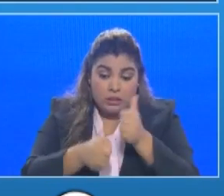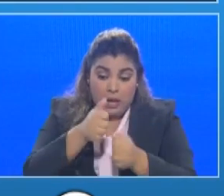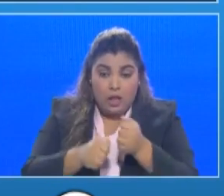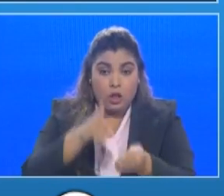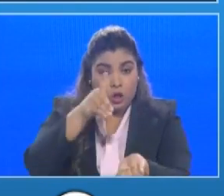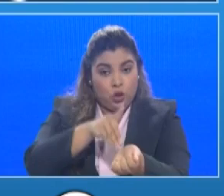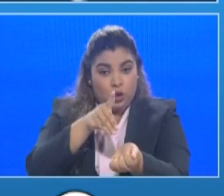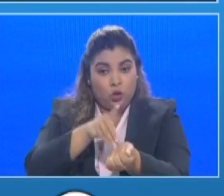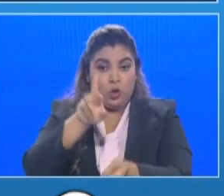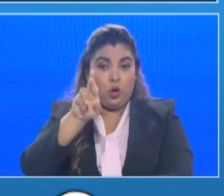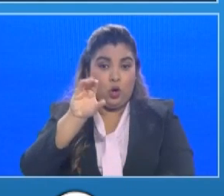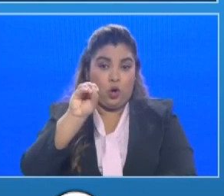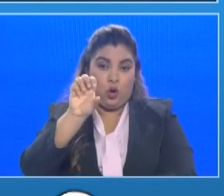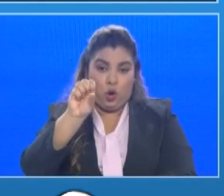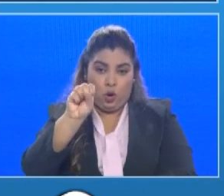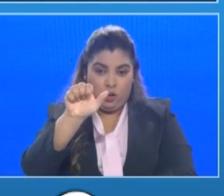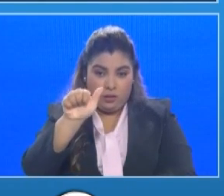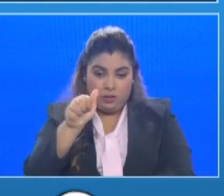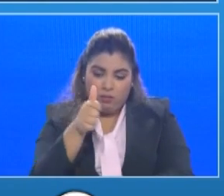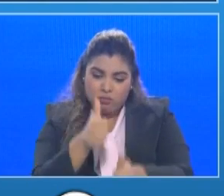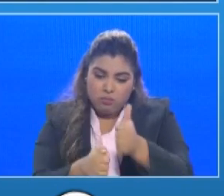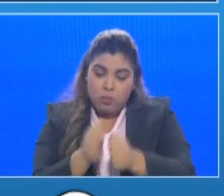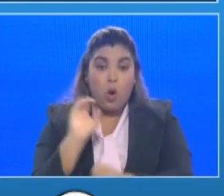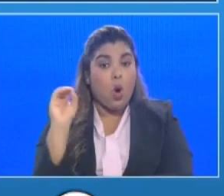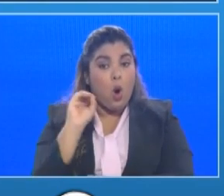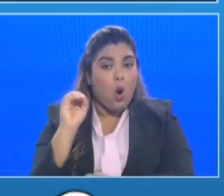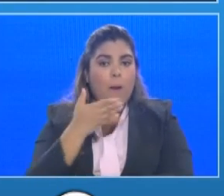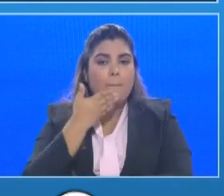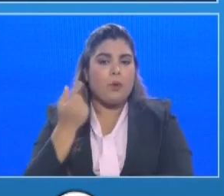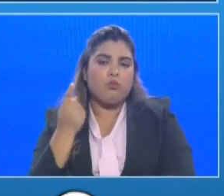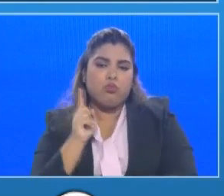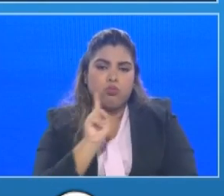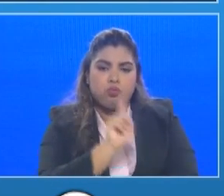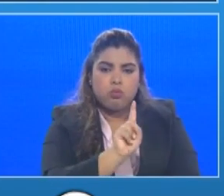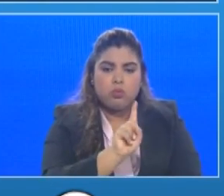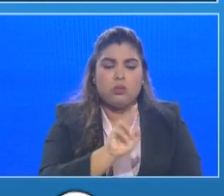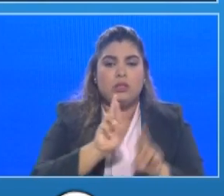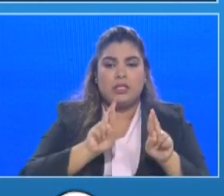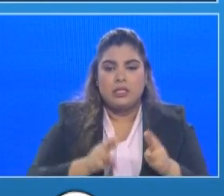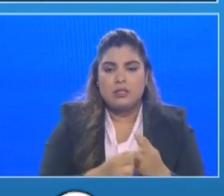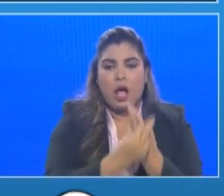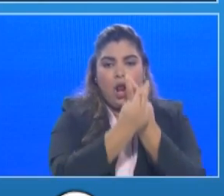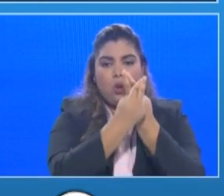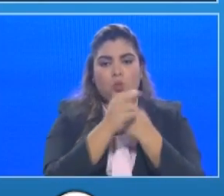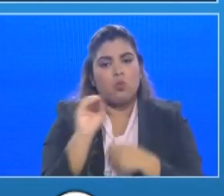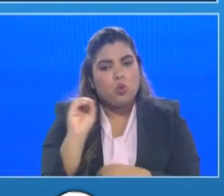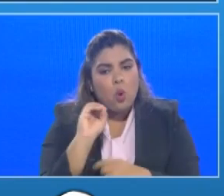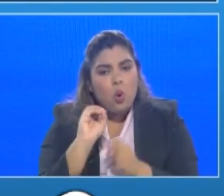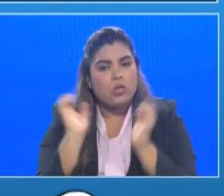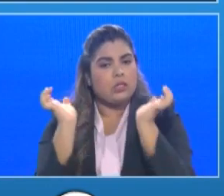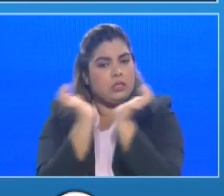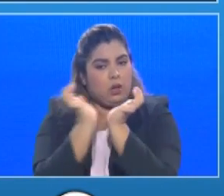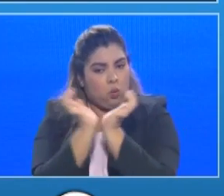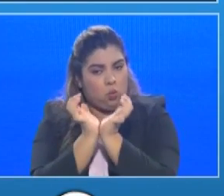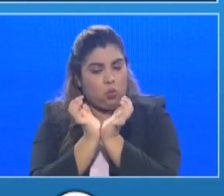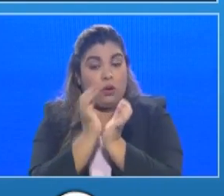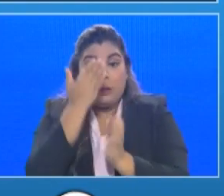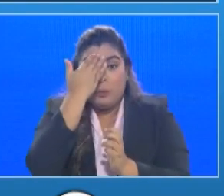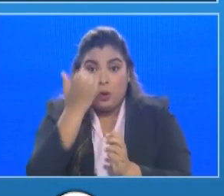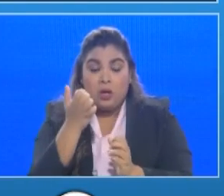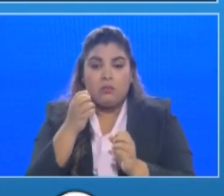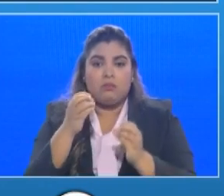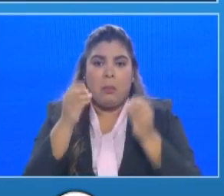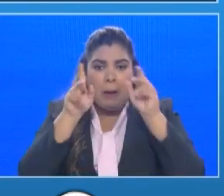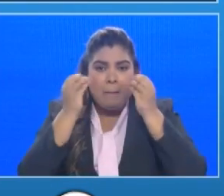instalaciones de salud como son los centros de salud a las policlínicas porque realmente la demanda en estas instalaciones ha